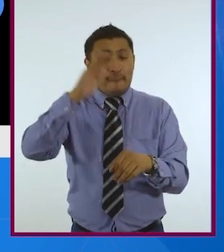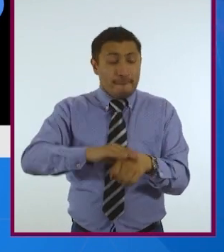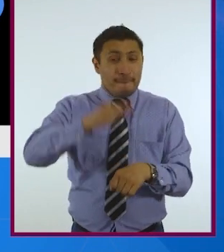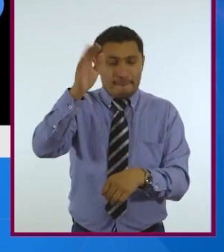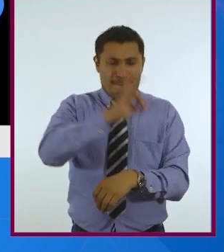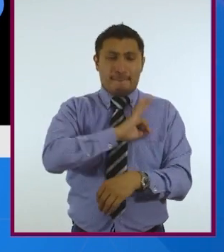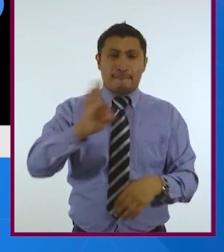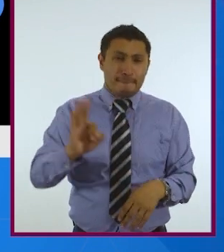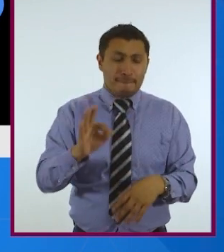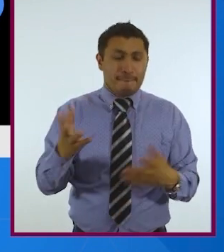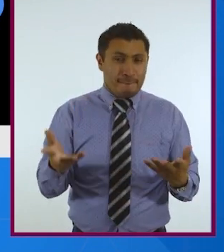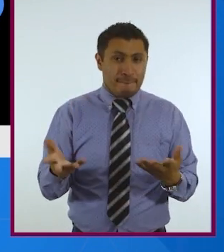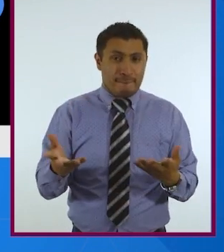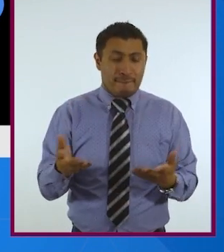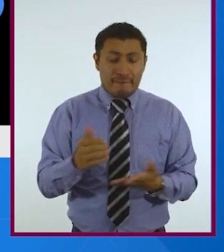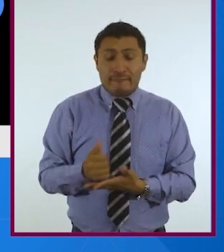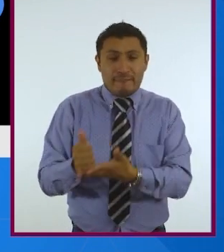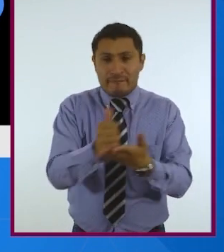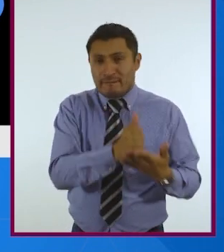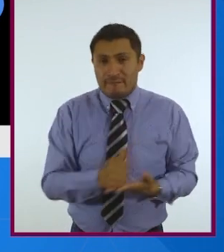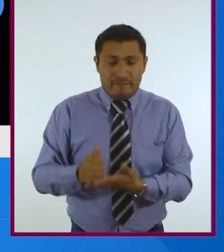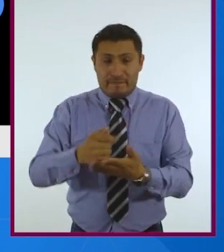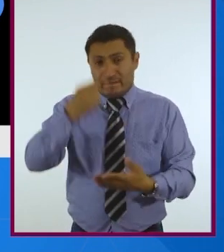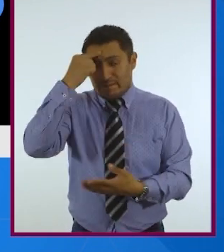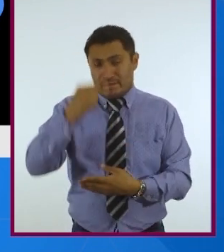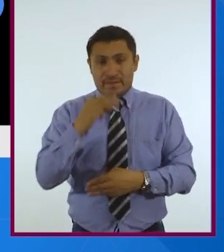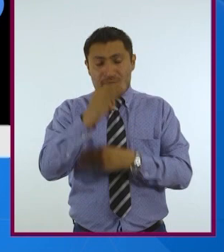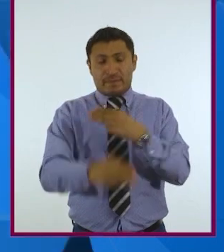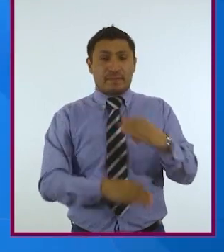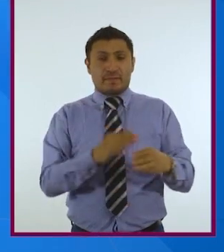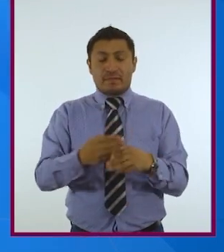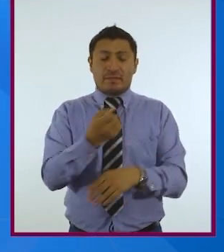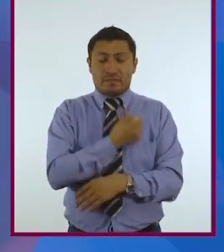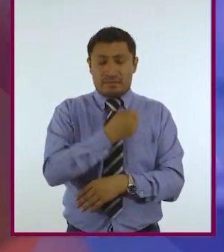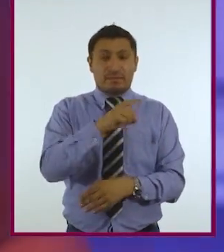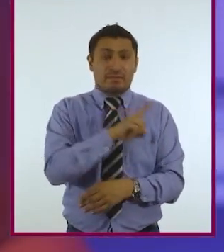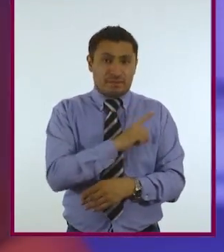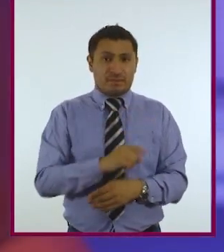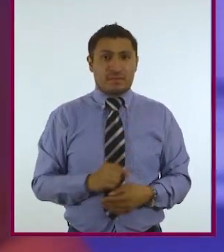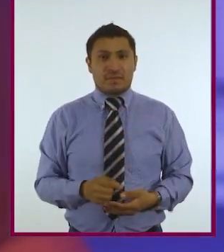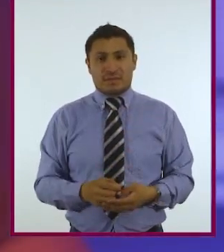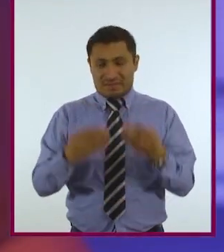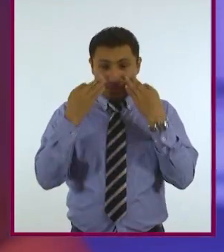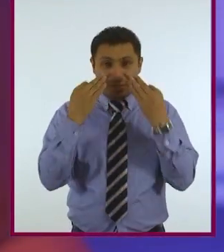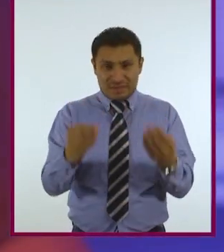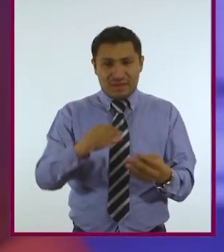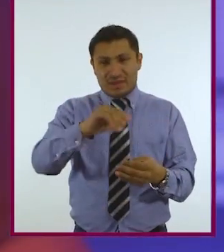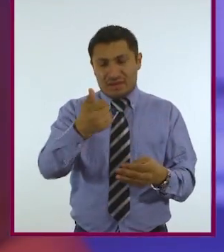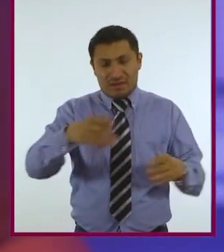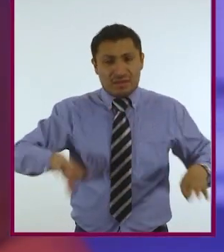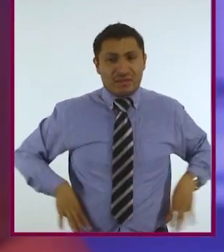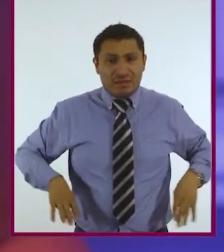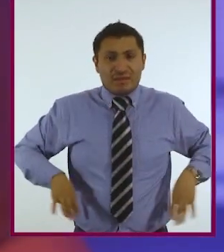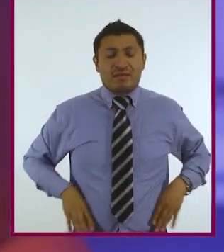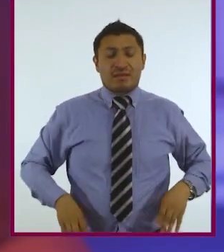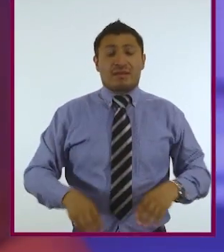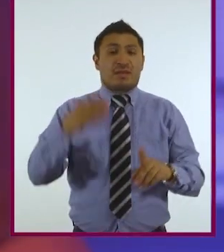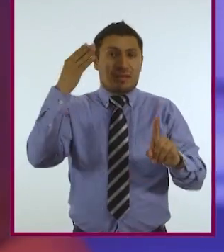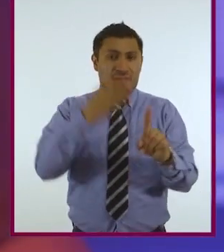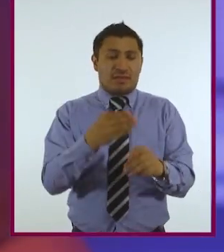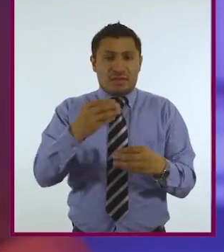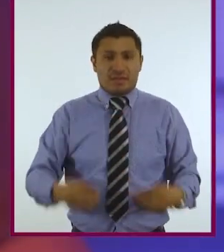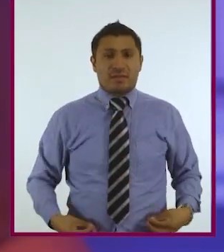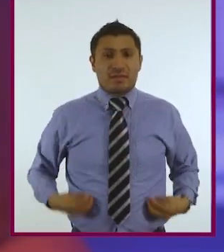más podemos colaborar para tener un planeta sano. Como podemos ver, otro de los ámbitos de los que se ocupa la